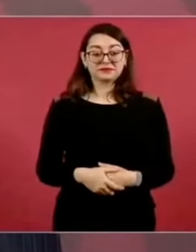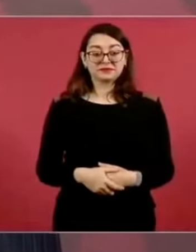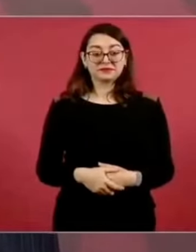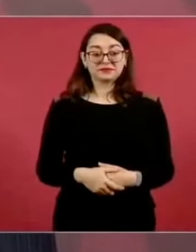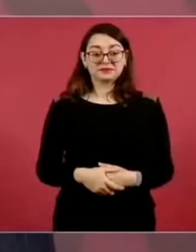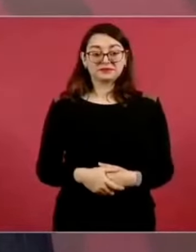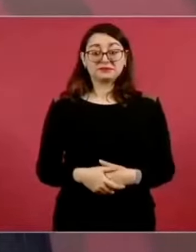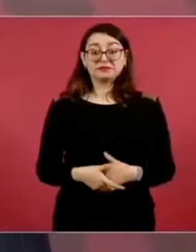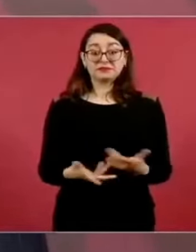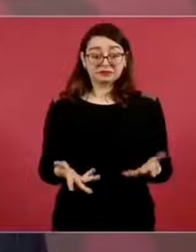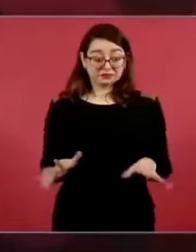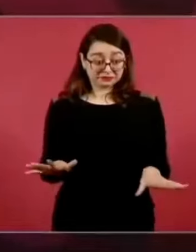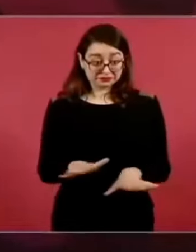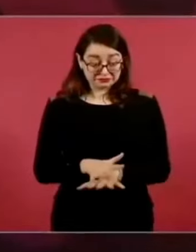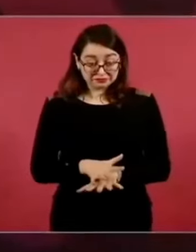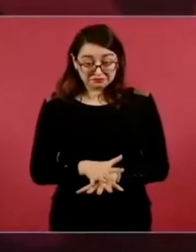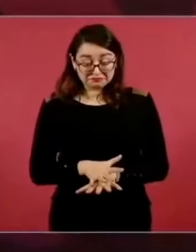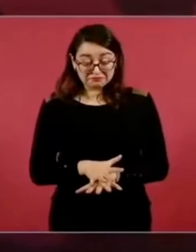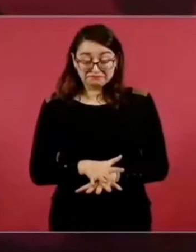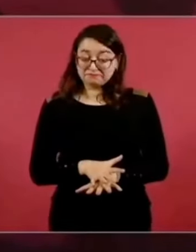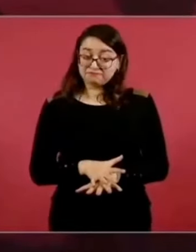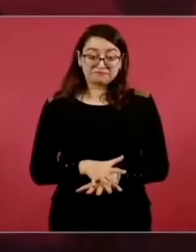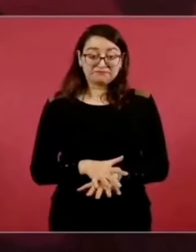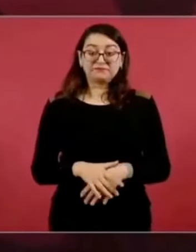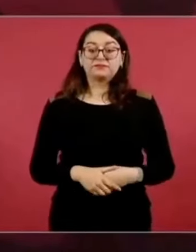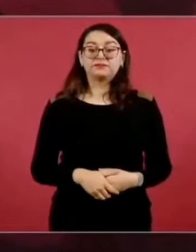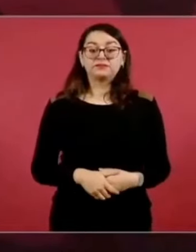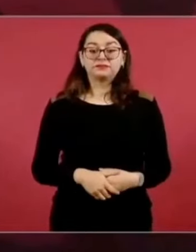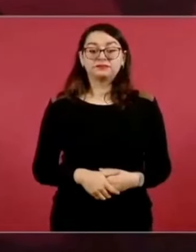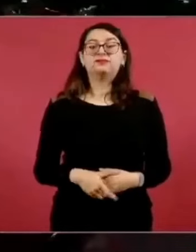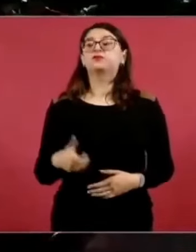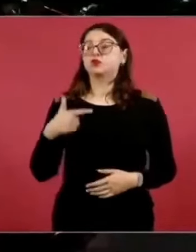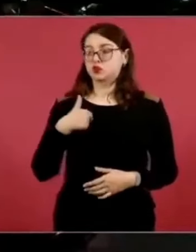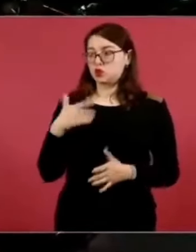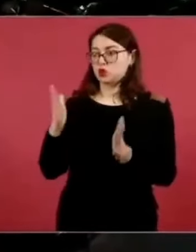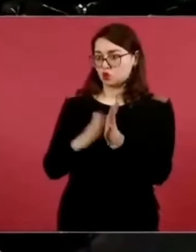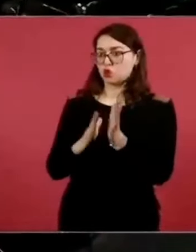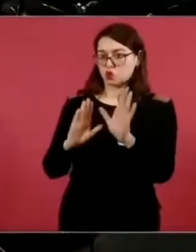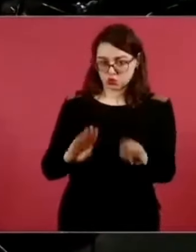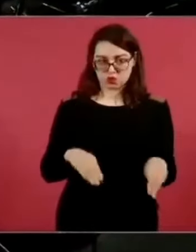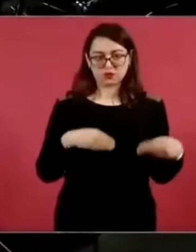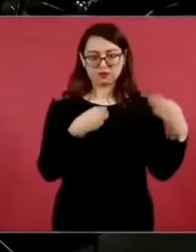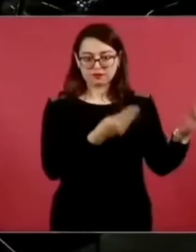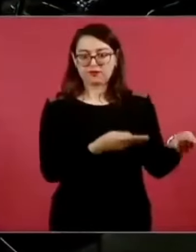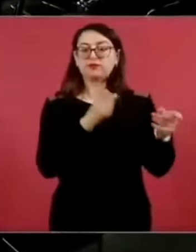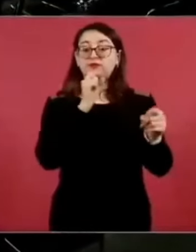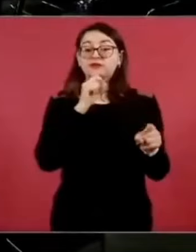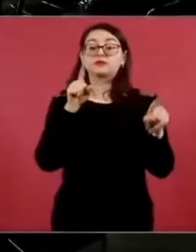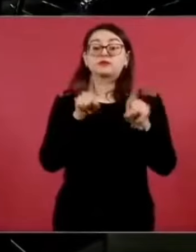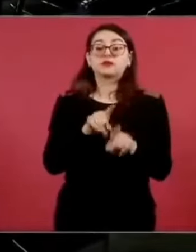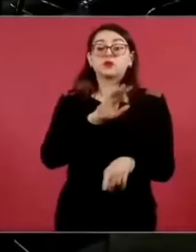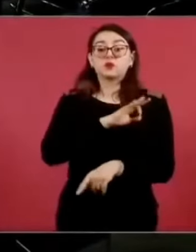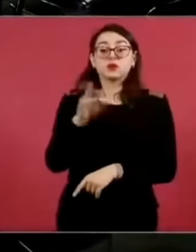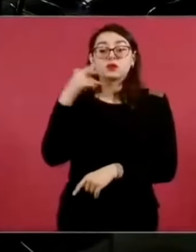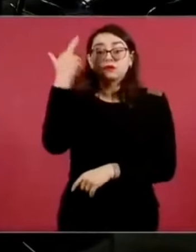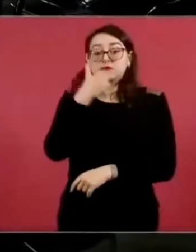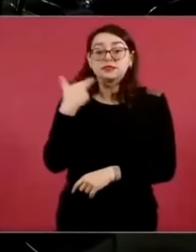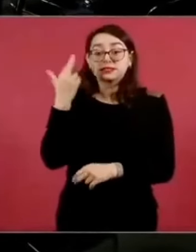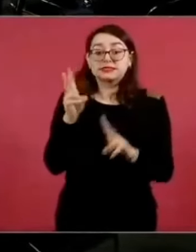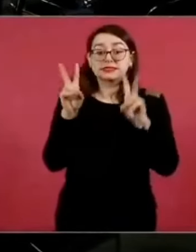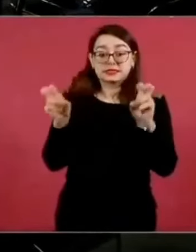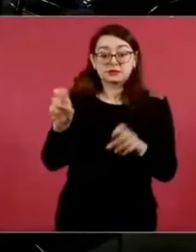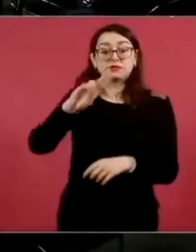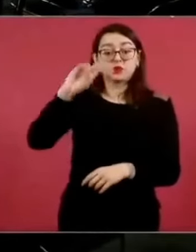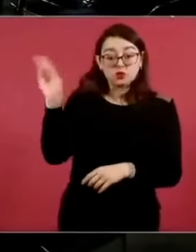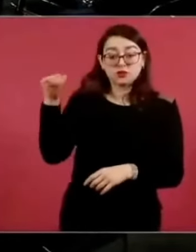las cosas cambien tanto. Bueno, dejaré la hoja con Jesús y también si lo de las universidades lo pueden checar, si va a haber una revisión